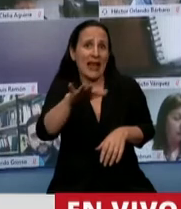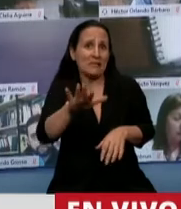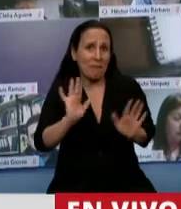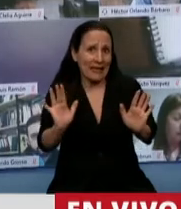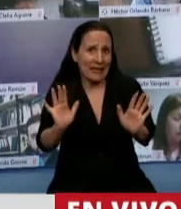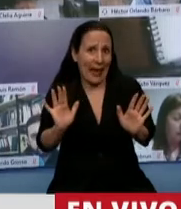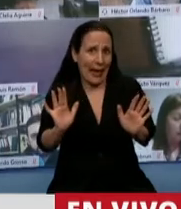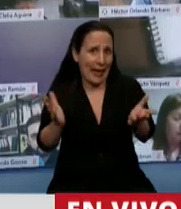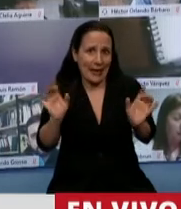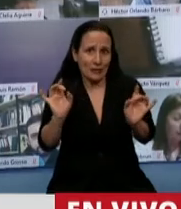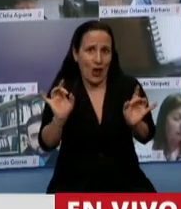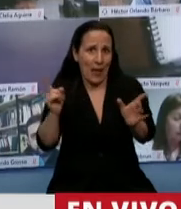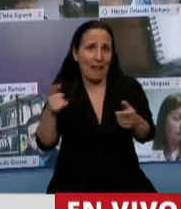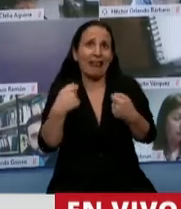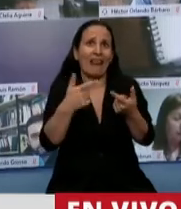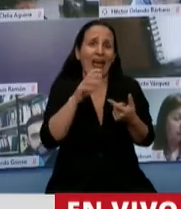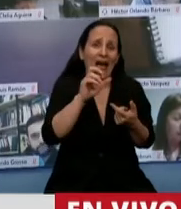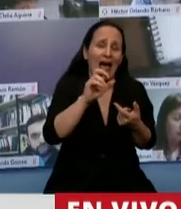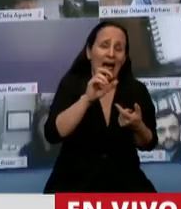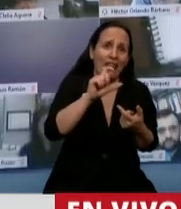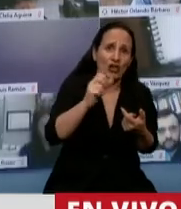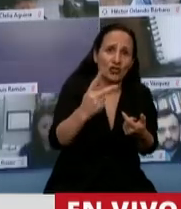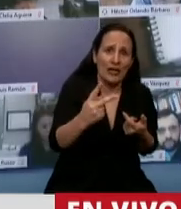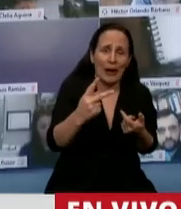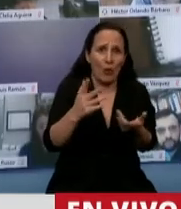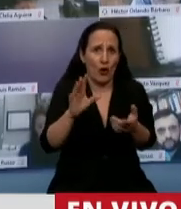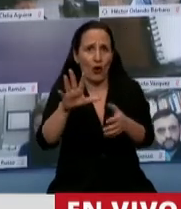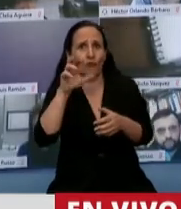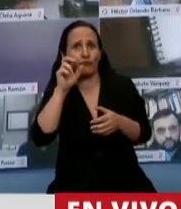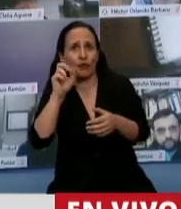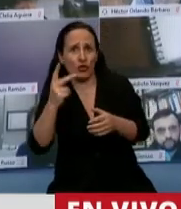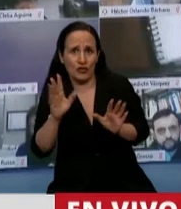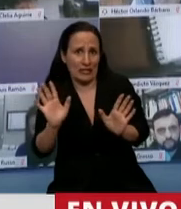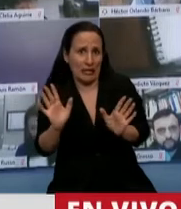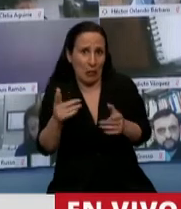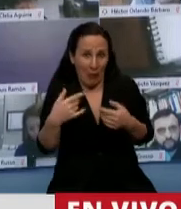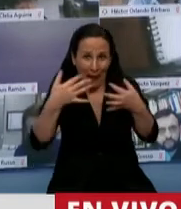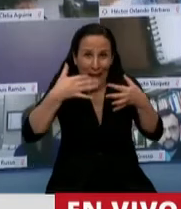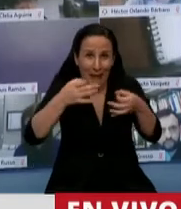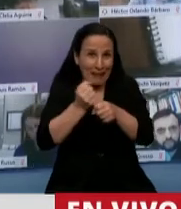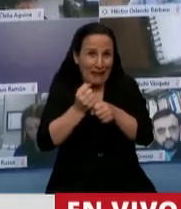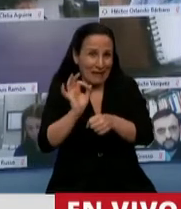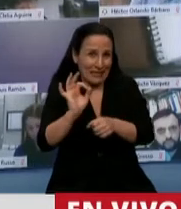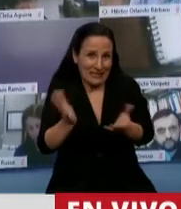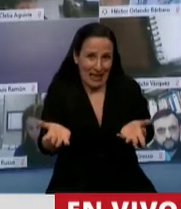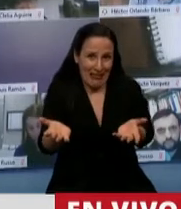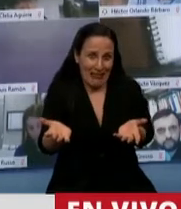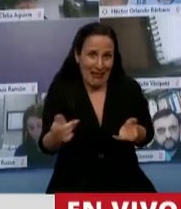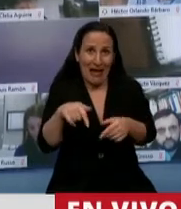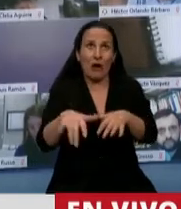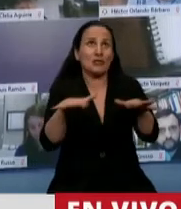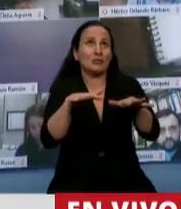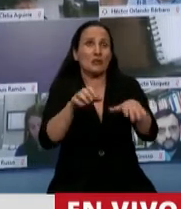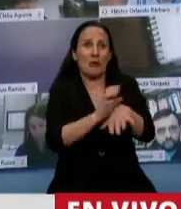beneficio y ninguna fortaleza para nuestro pueblo para poder afrontar este contexto de pandemia que hoy estamos afrontando. Y en este